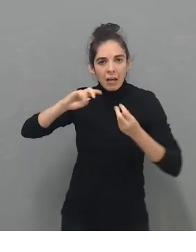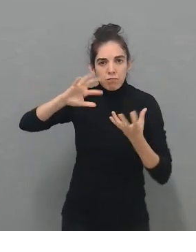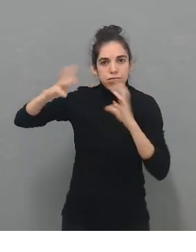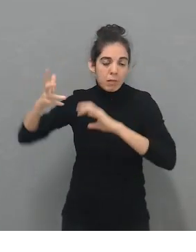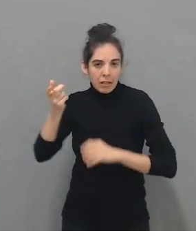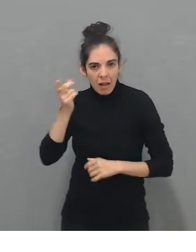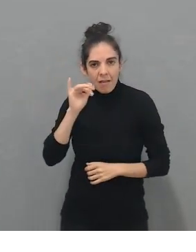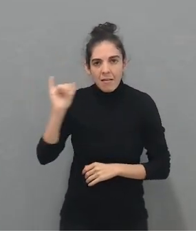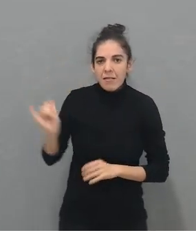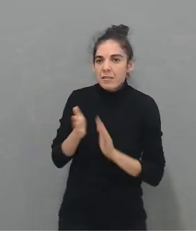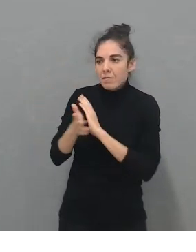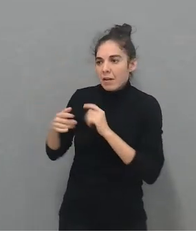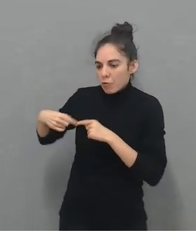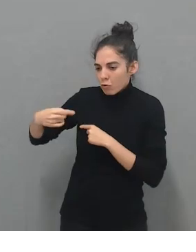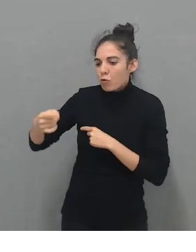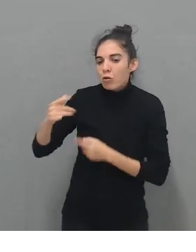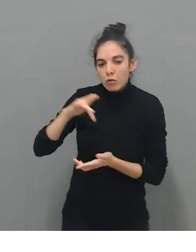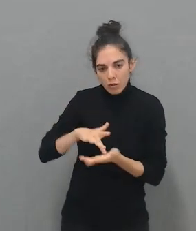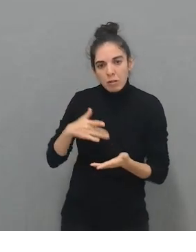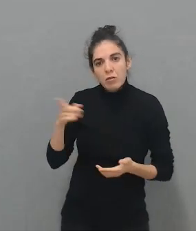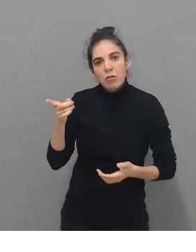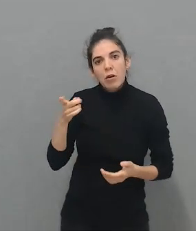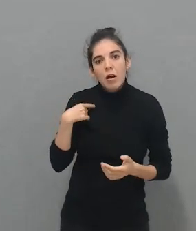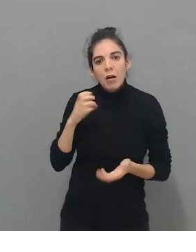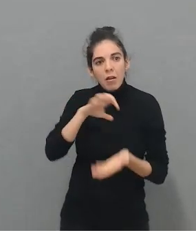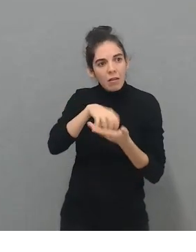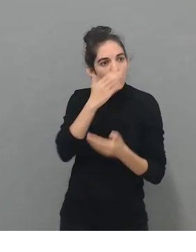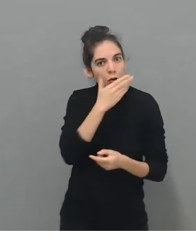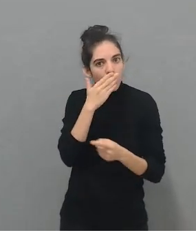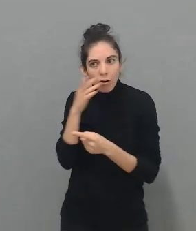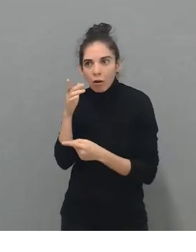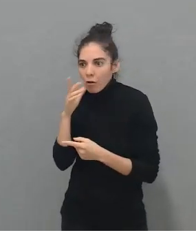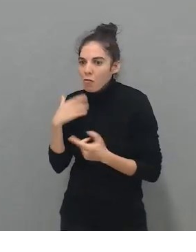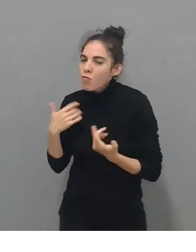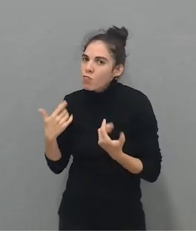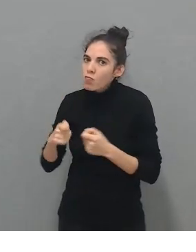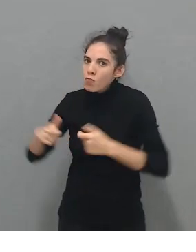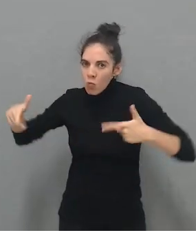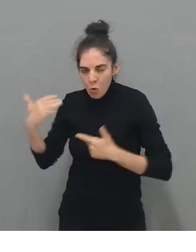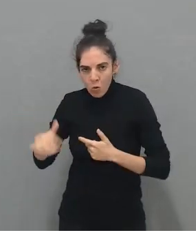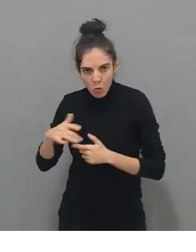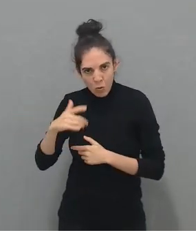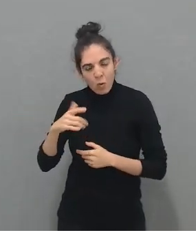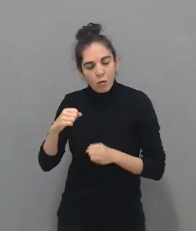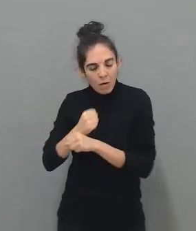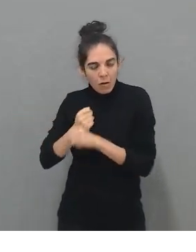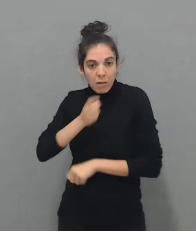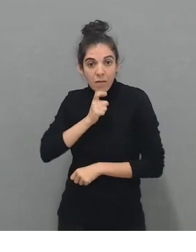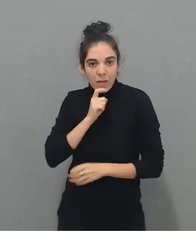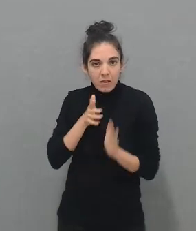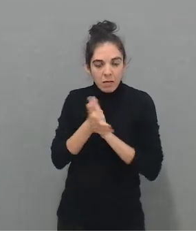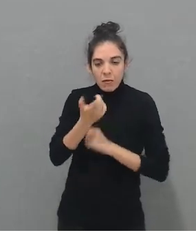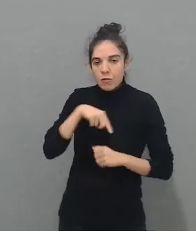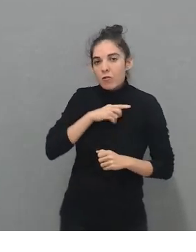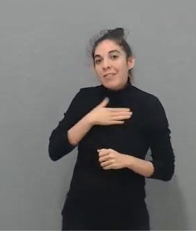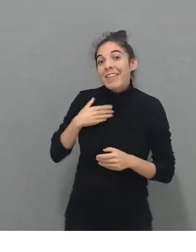a día para los profesionales en los centros educativos es una locura. Entonces, nosotros queremos facilitar su trabajo. Además de la